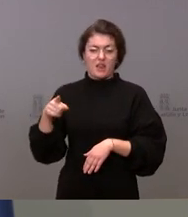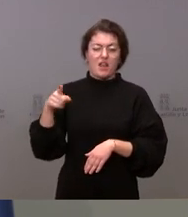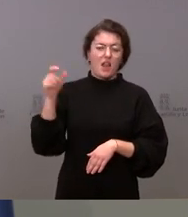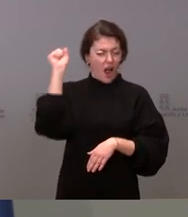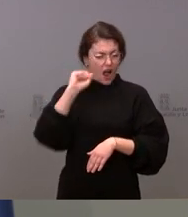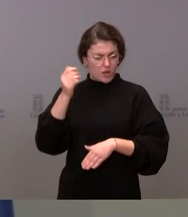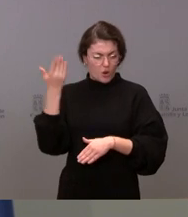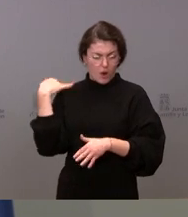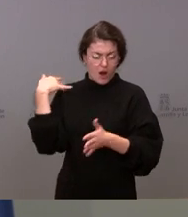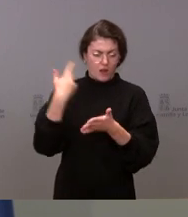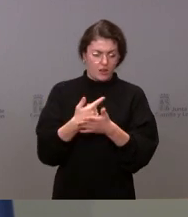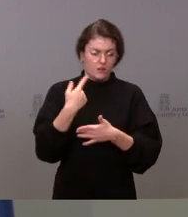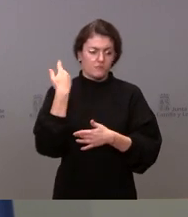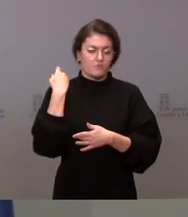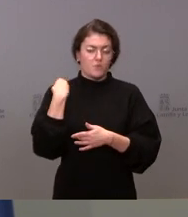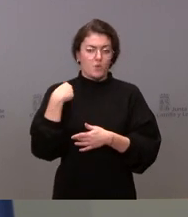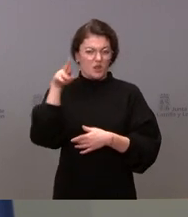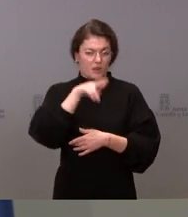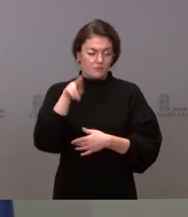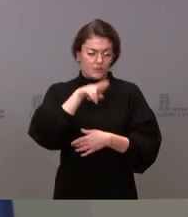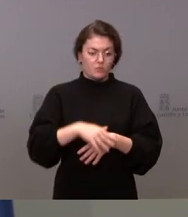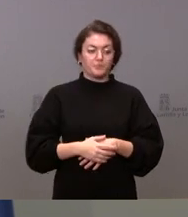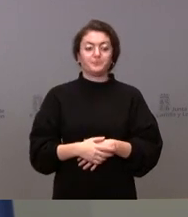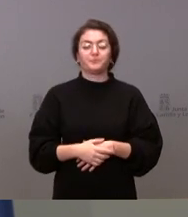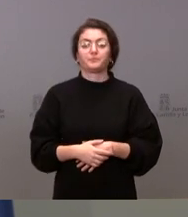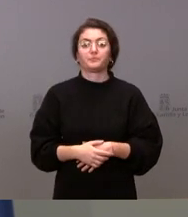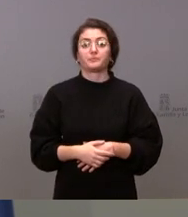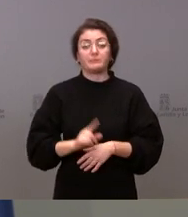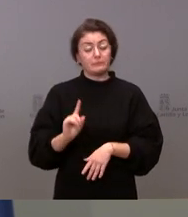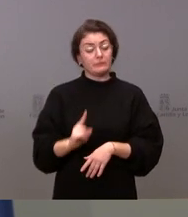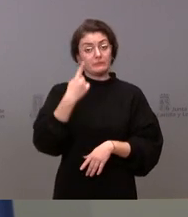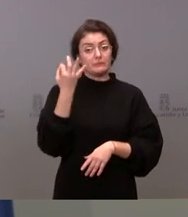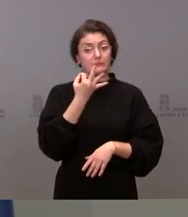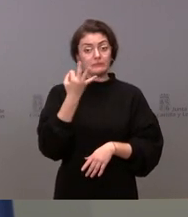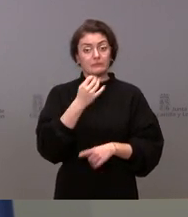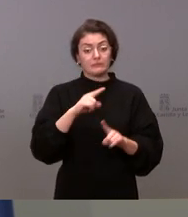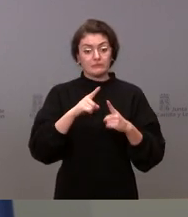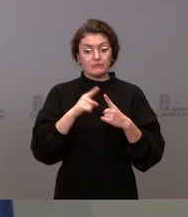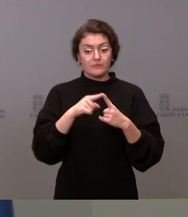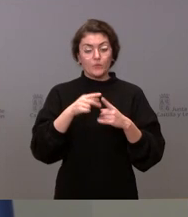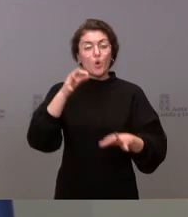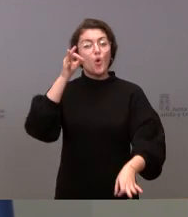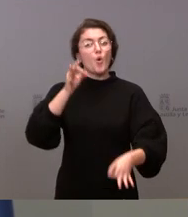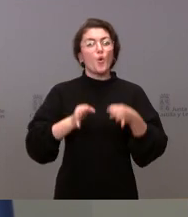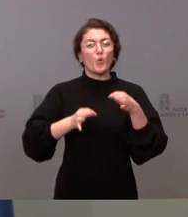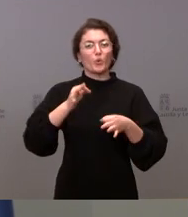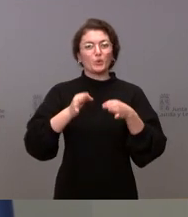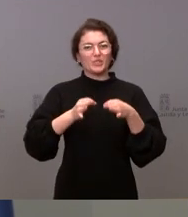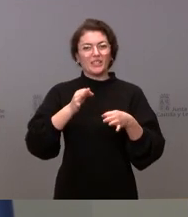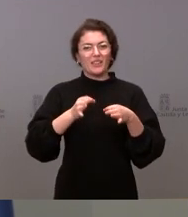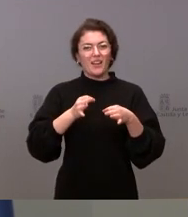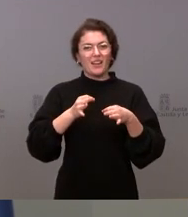reiterarlo para que se entienda con claridad. En primer lugar, la justicia es una